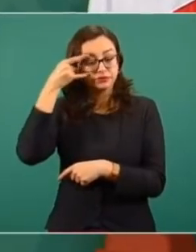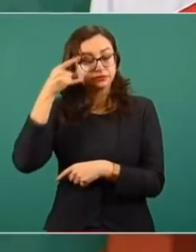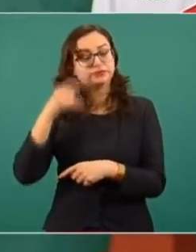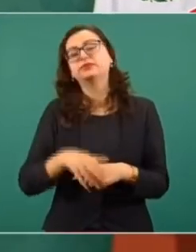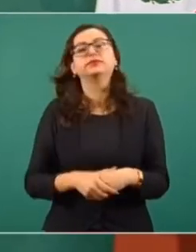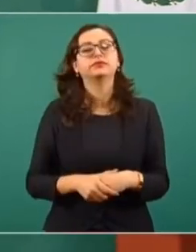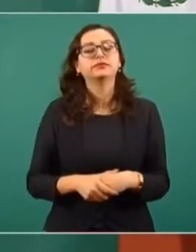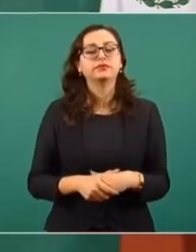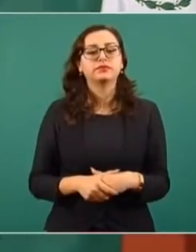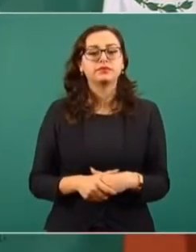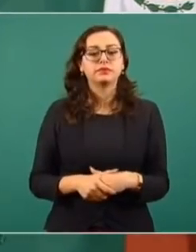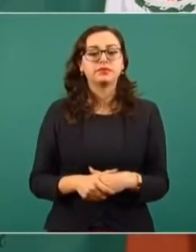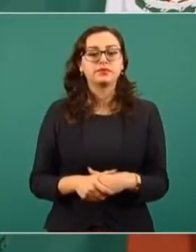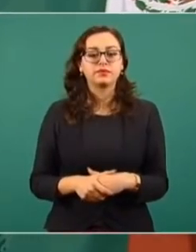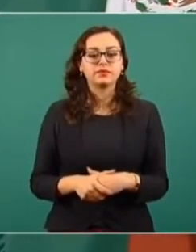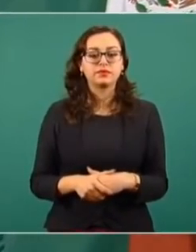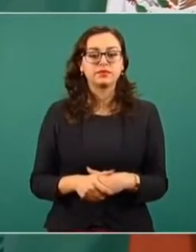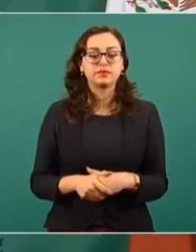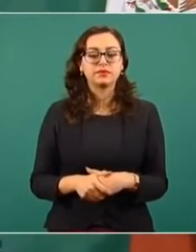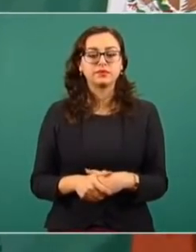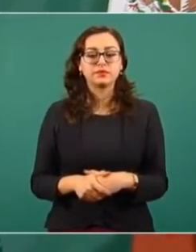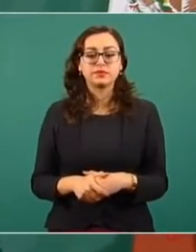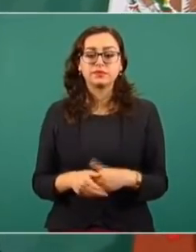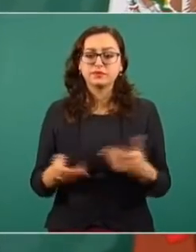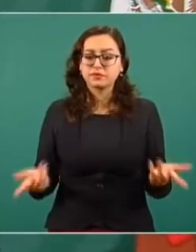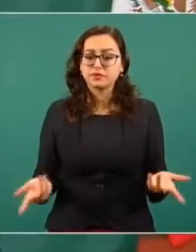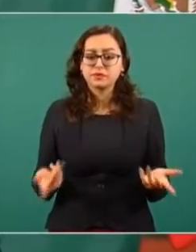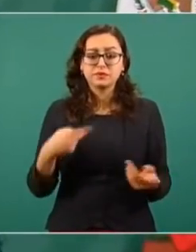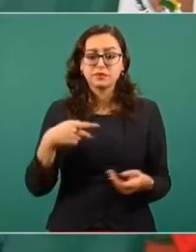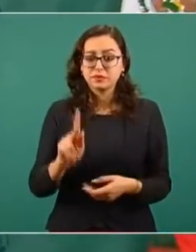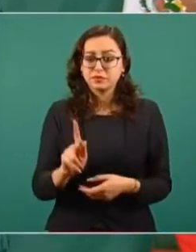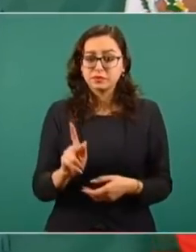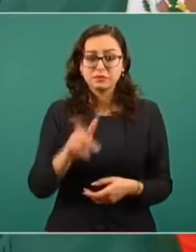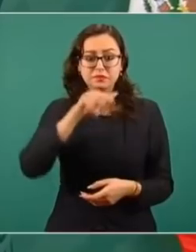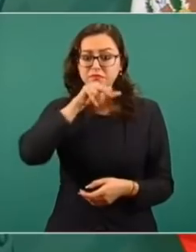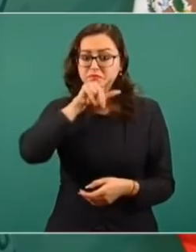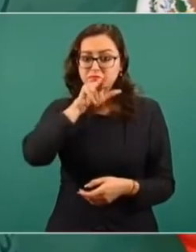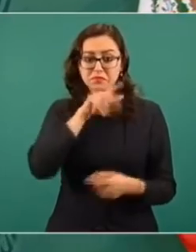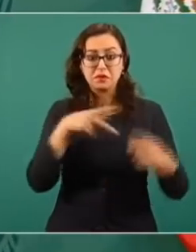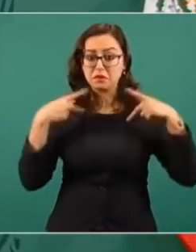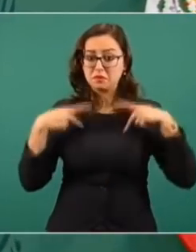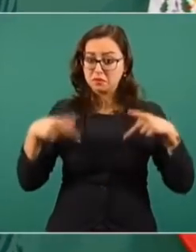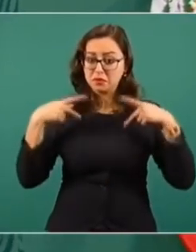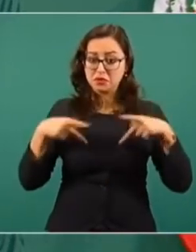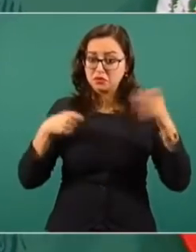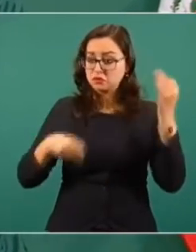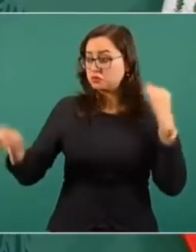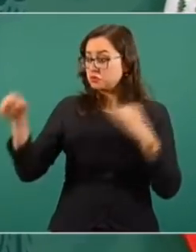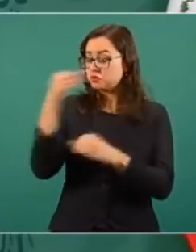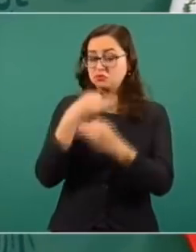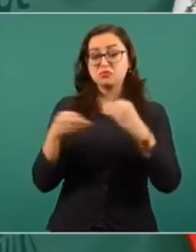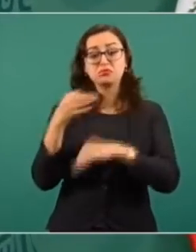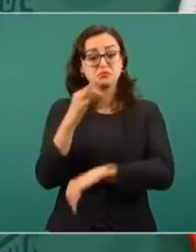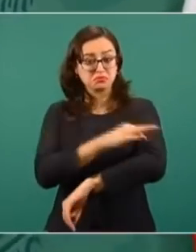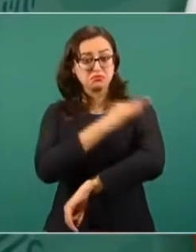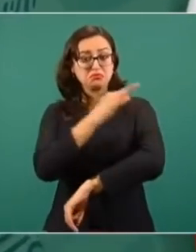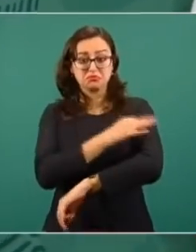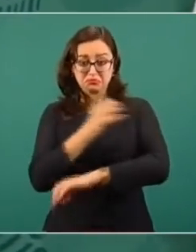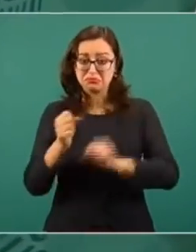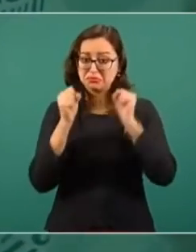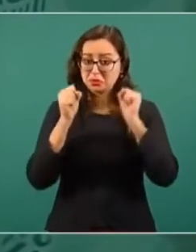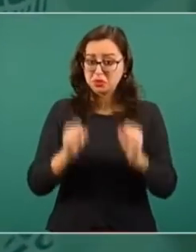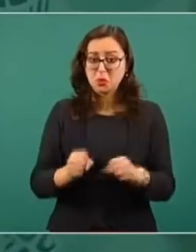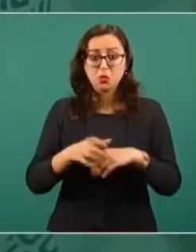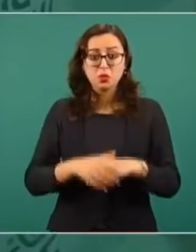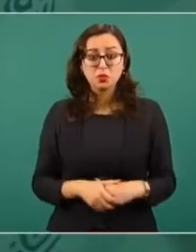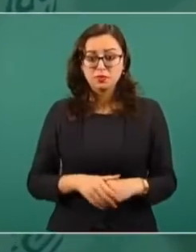Decirles que también todas las personas van a ser vacunadas, de hecho, la secretaria Sánchez Cordero mencionaba